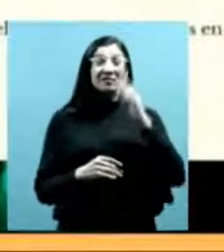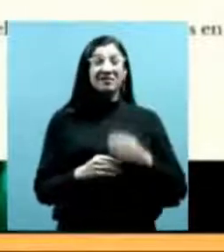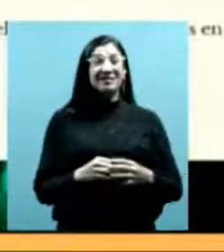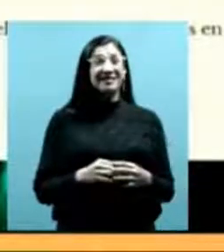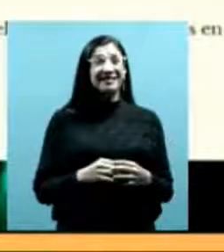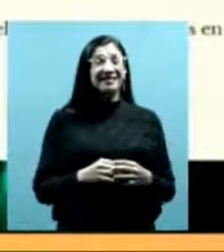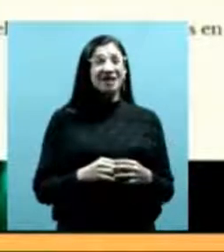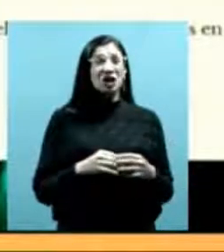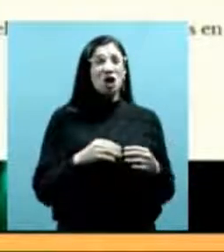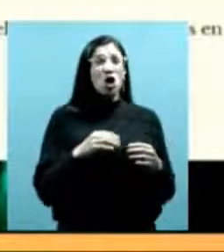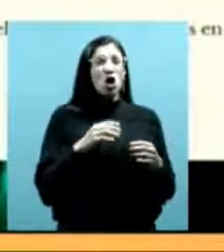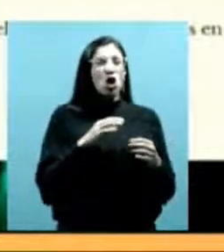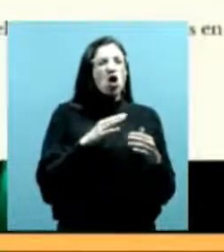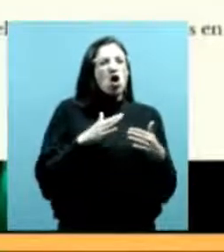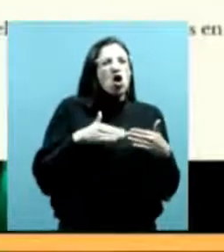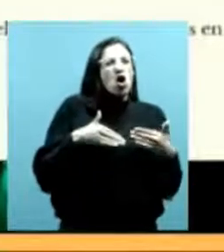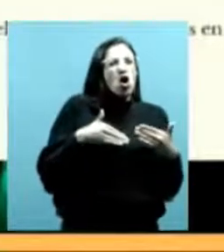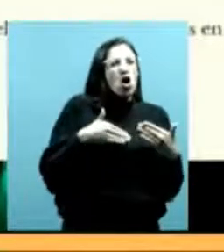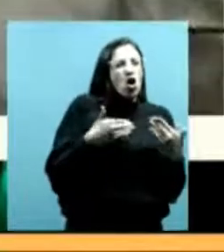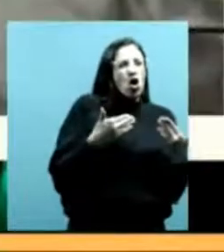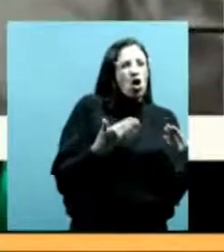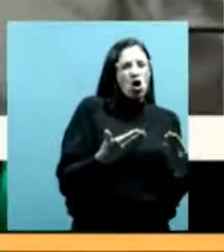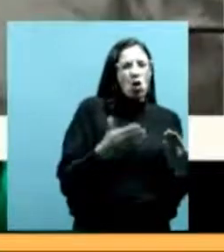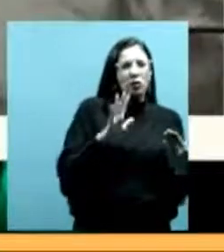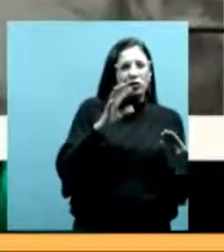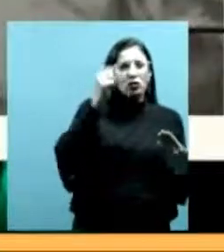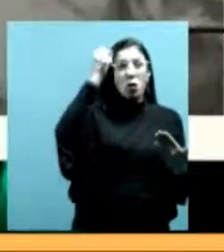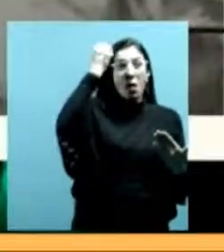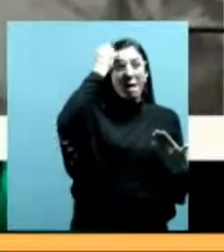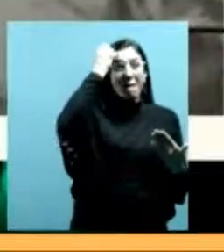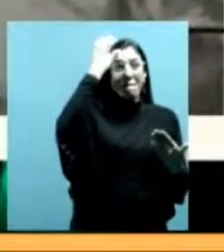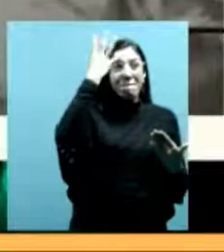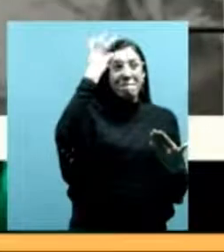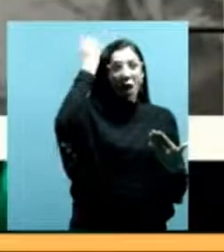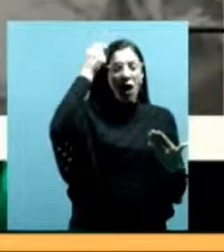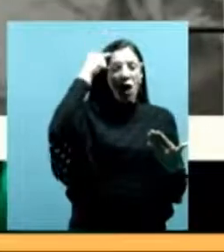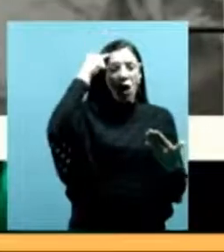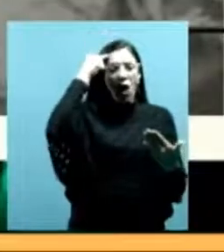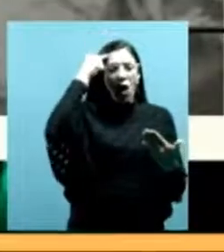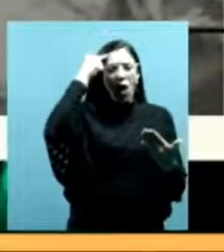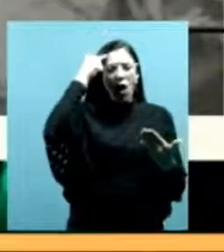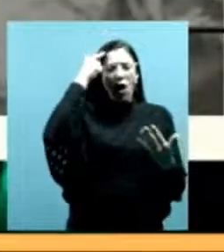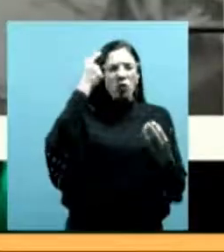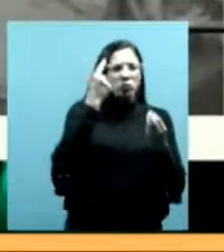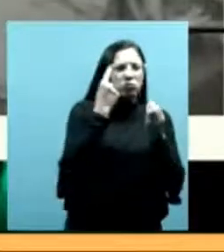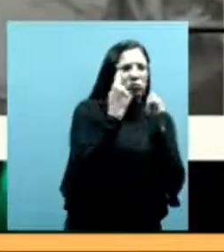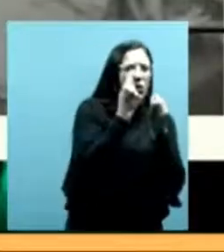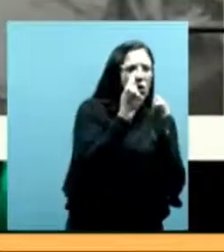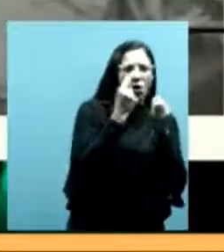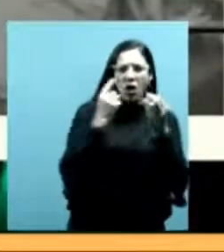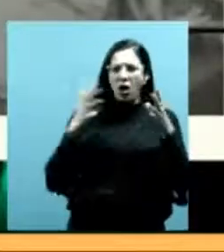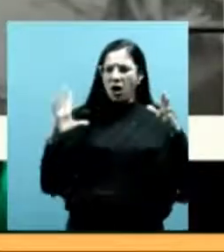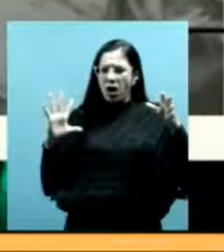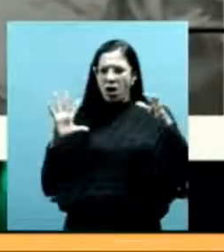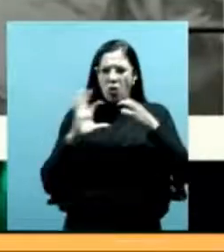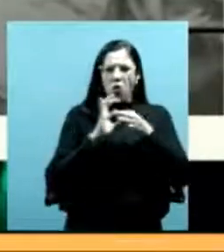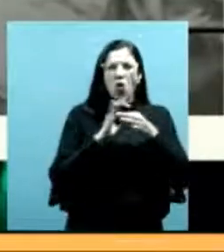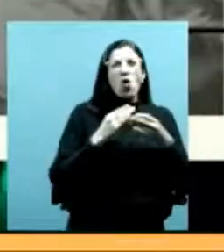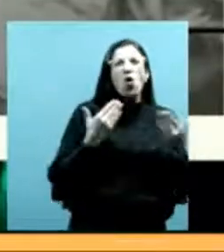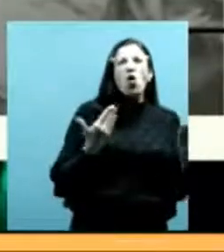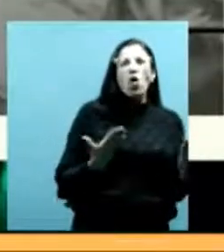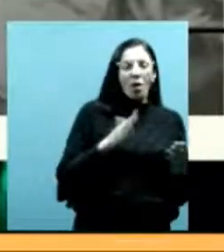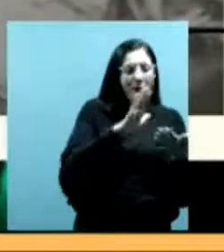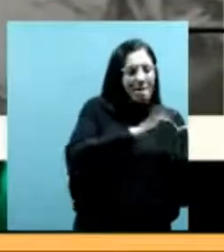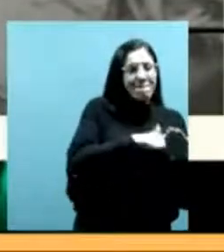desconectar un poco de la memoria con fines burocráticos ¿no? entonces empiezan a surgir así todas estas historias de los campos de